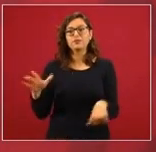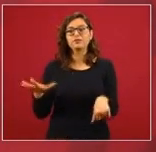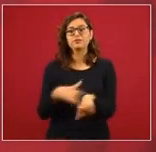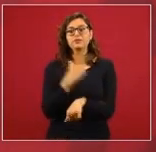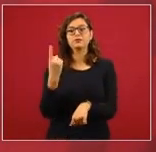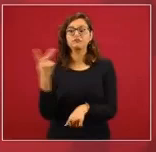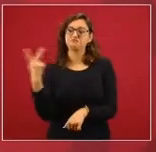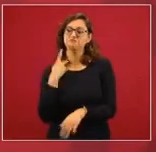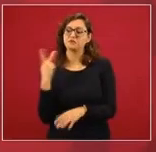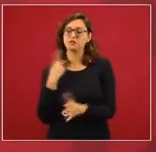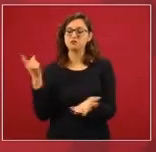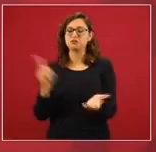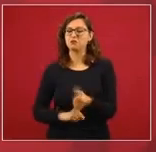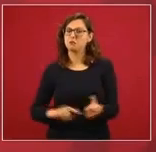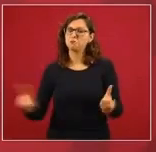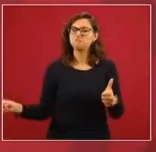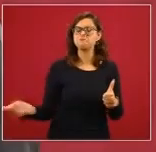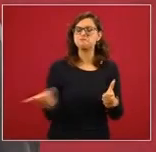ético.